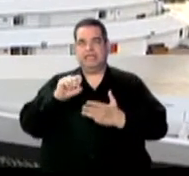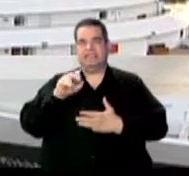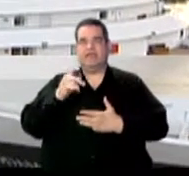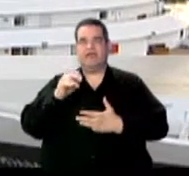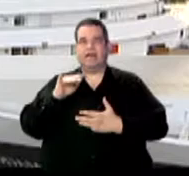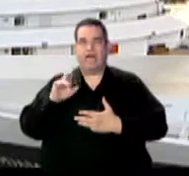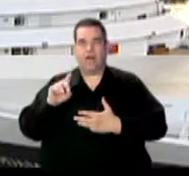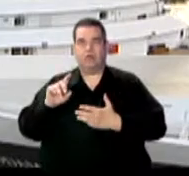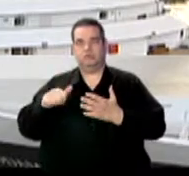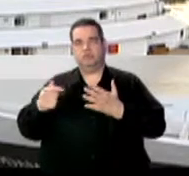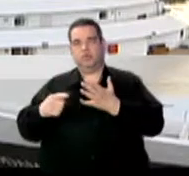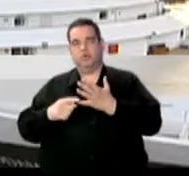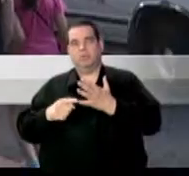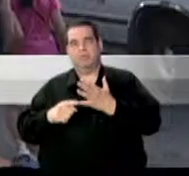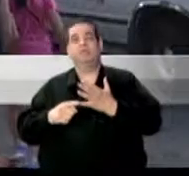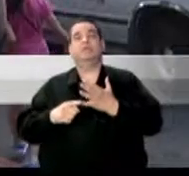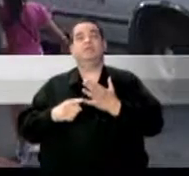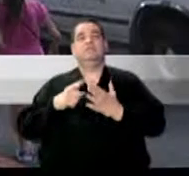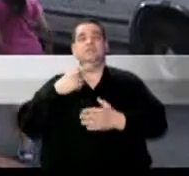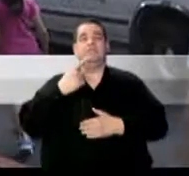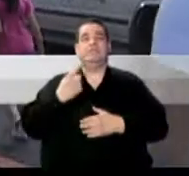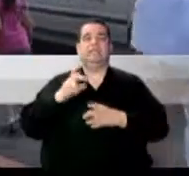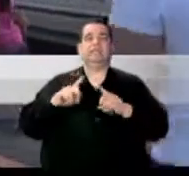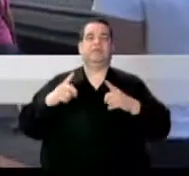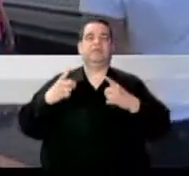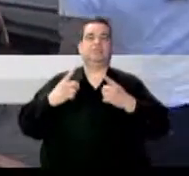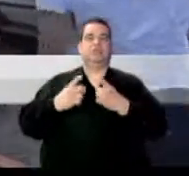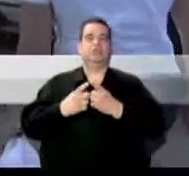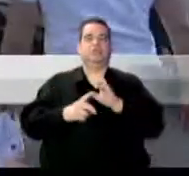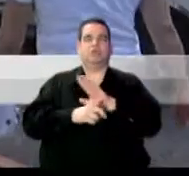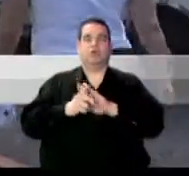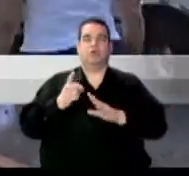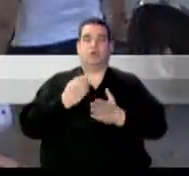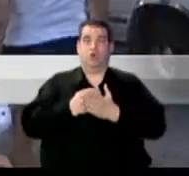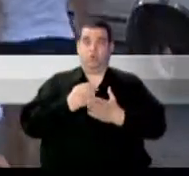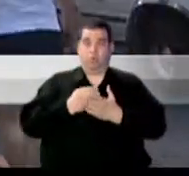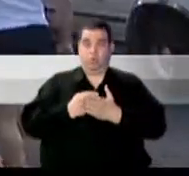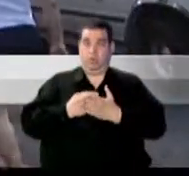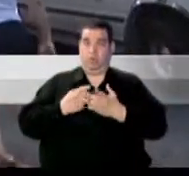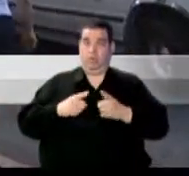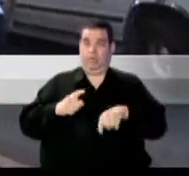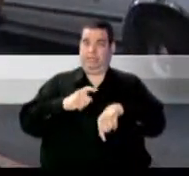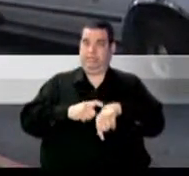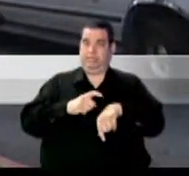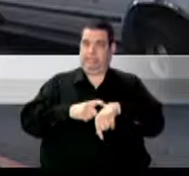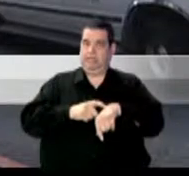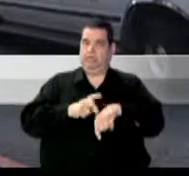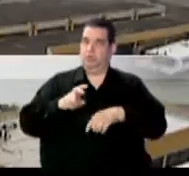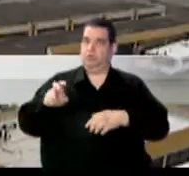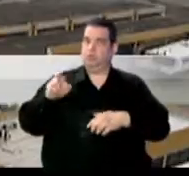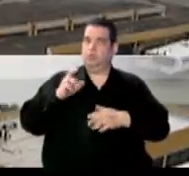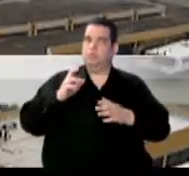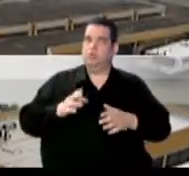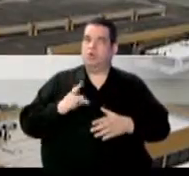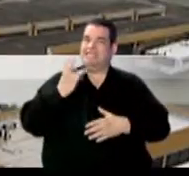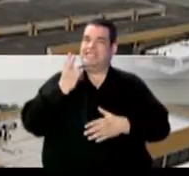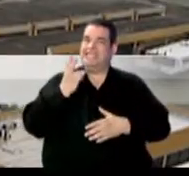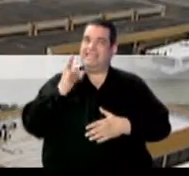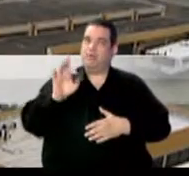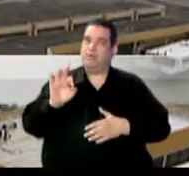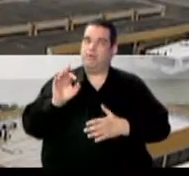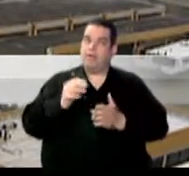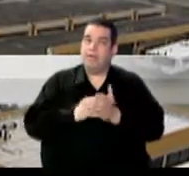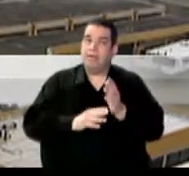y el rey dan según el departamento de desarrollo económico en lo que va de temporada puerto rico ha recibido 79 mil